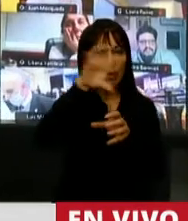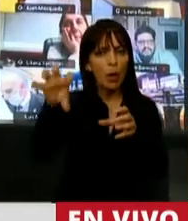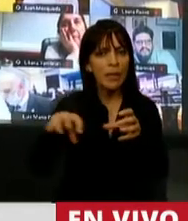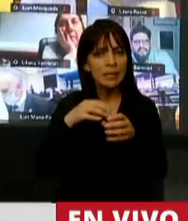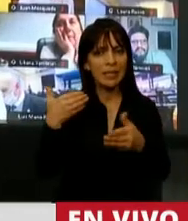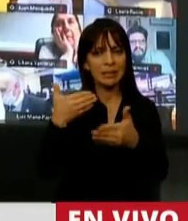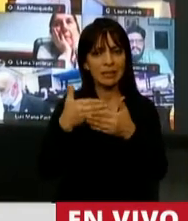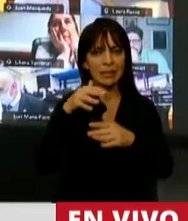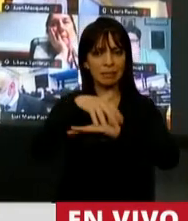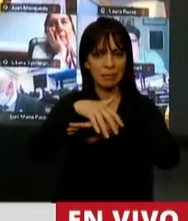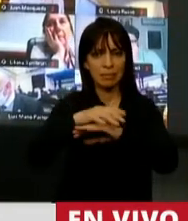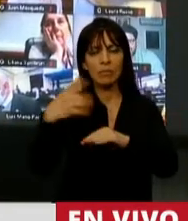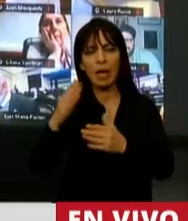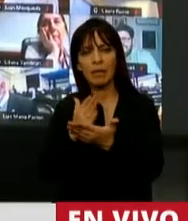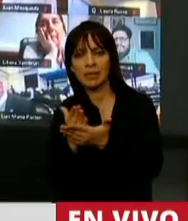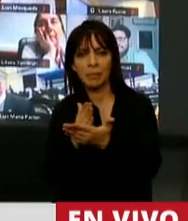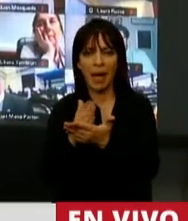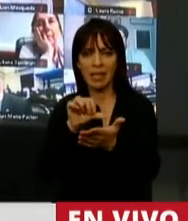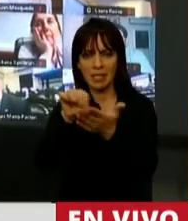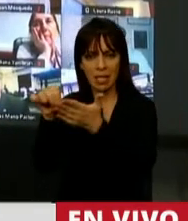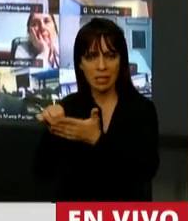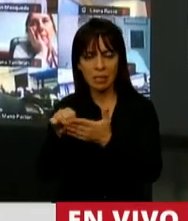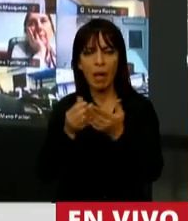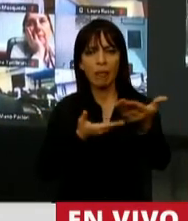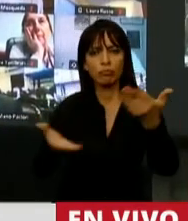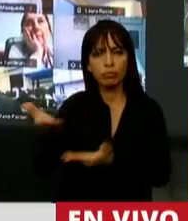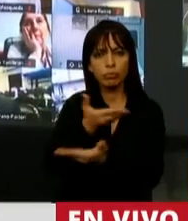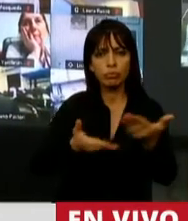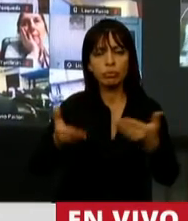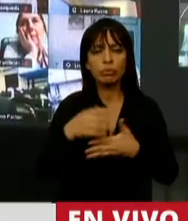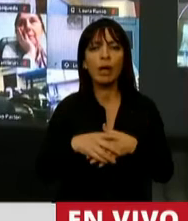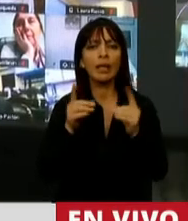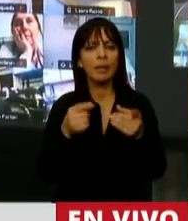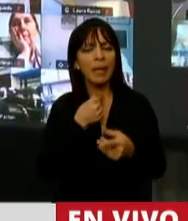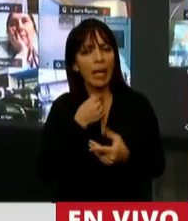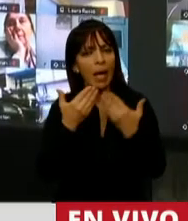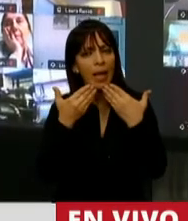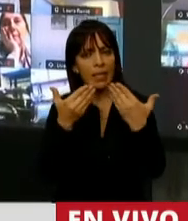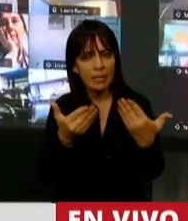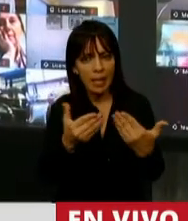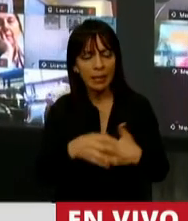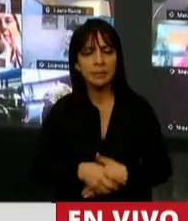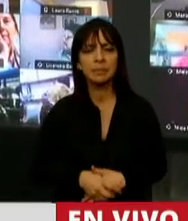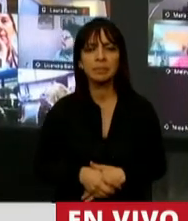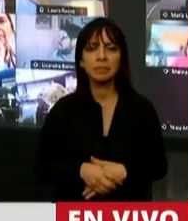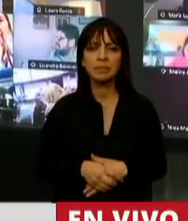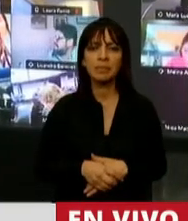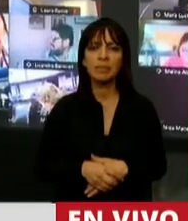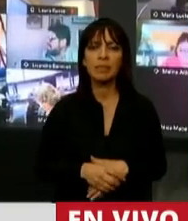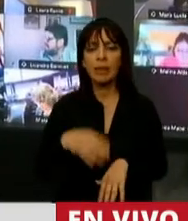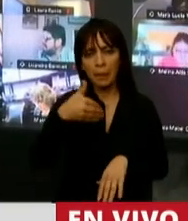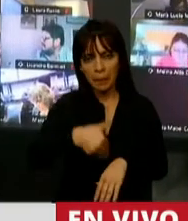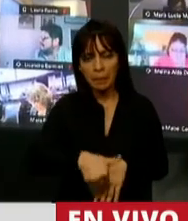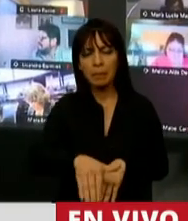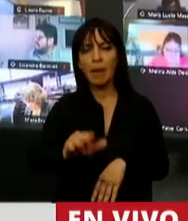con países limítrofes, para ese intercambio. También queremos agradecer que vamos a